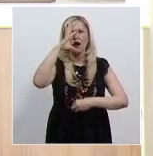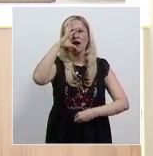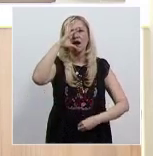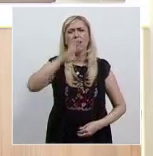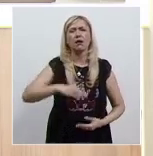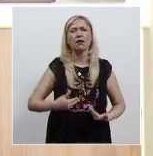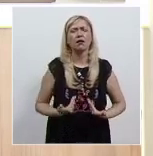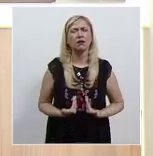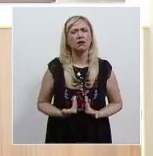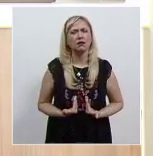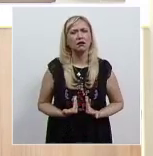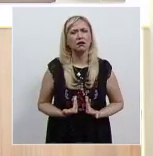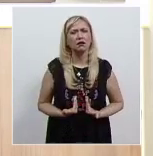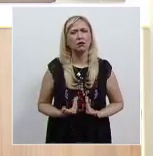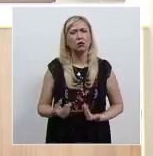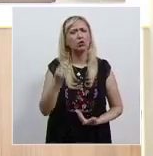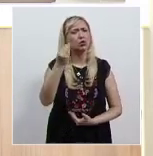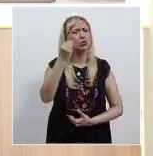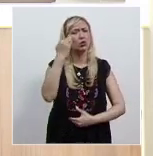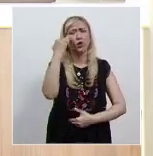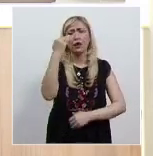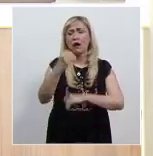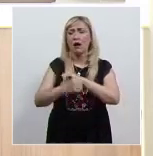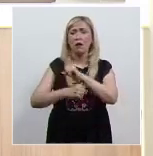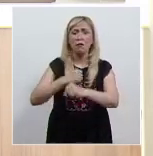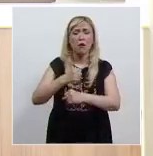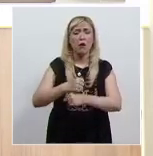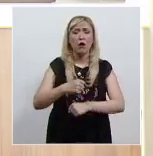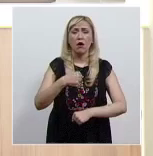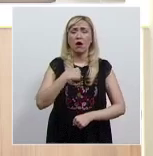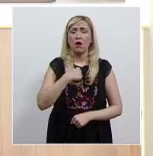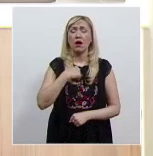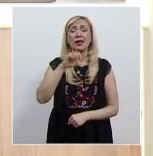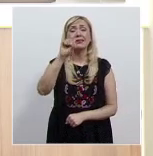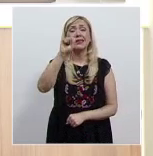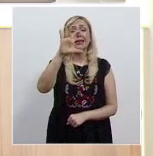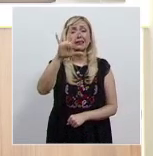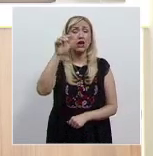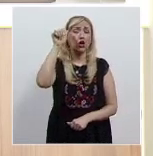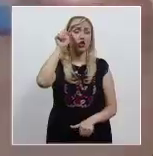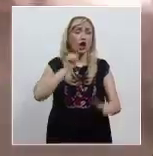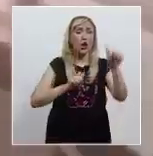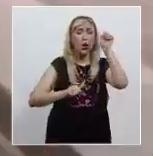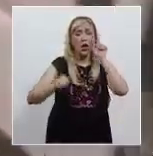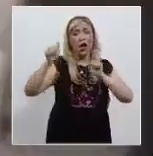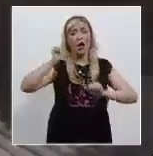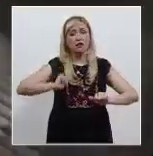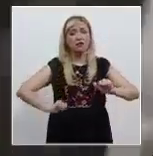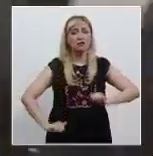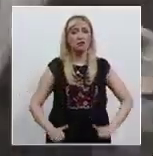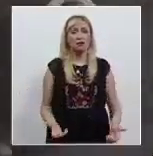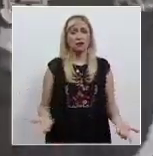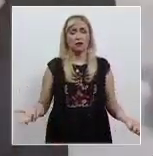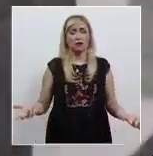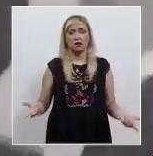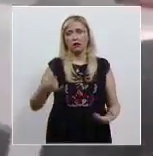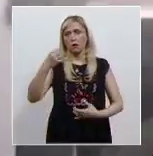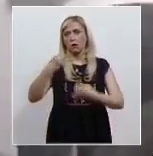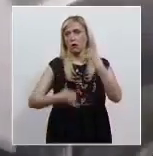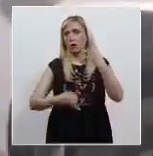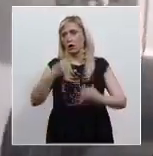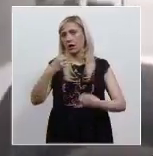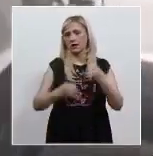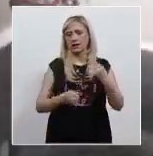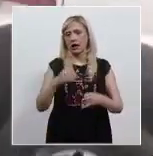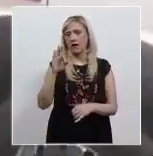Paralicé mi vida durante muchos años. Llevo 65 cirugías. El pasado 11 de mayo, la jueza María de Jesús Cabrera